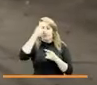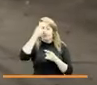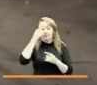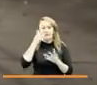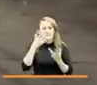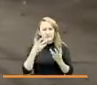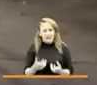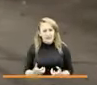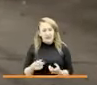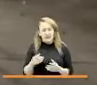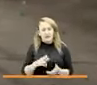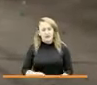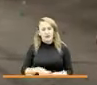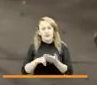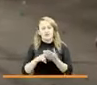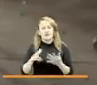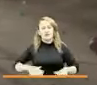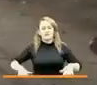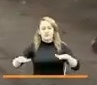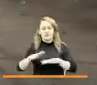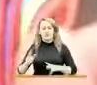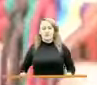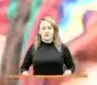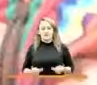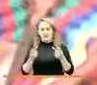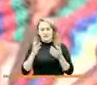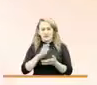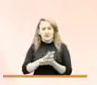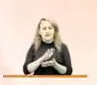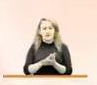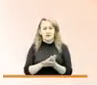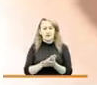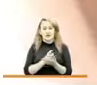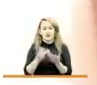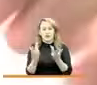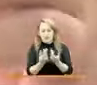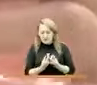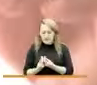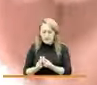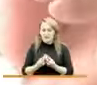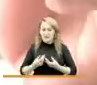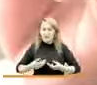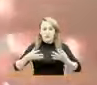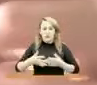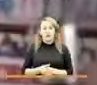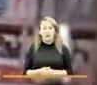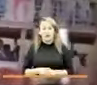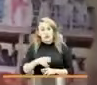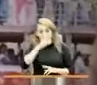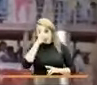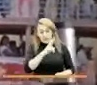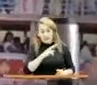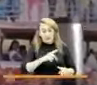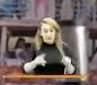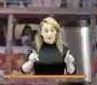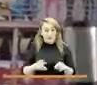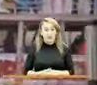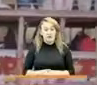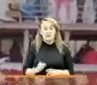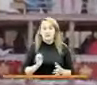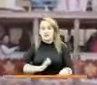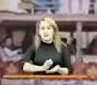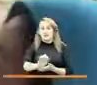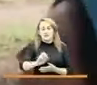profundos de recuperar los espacios de la vida tranquila, de la convivencia con seguridad, del respeto por las diferencias y del rechazo a la